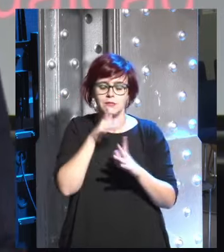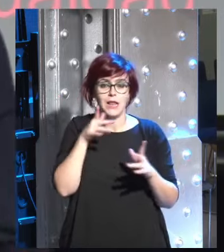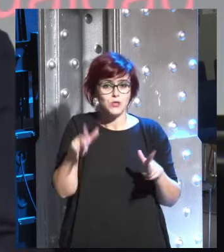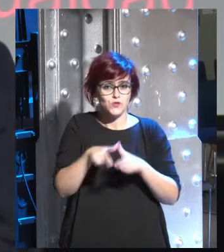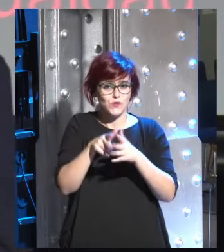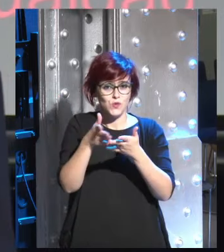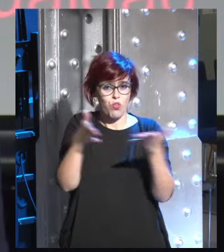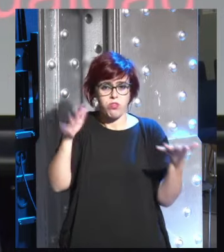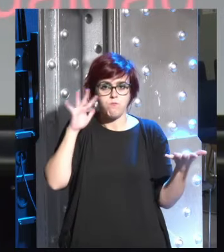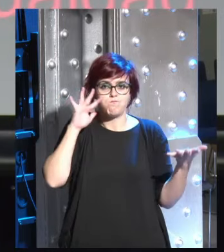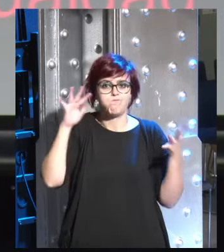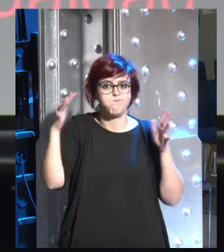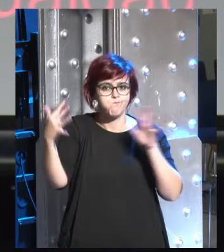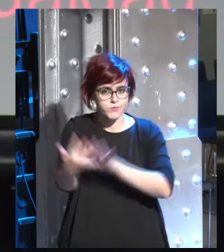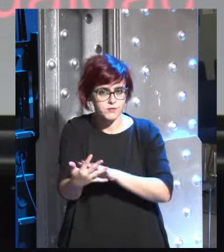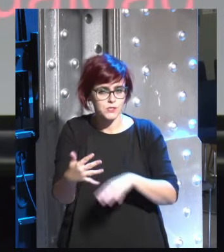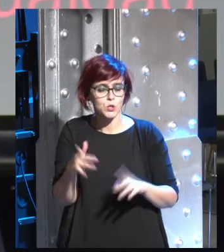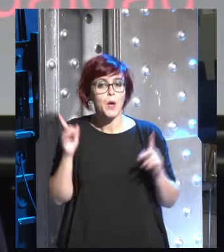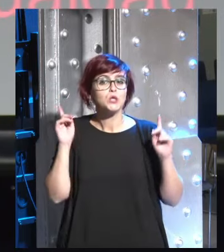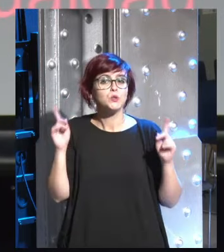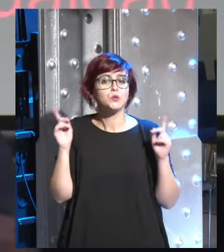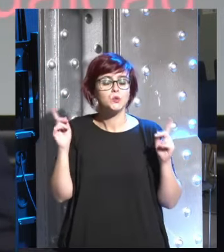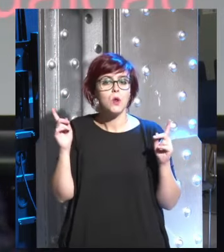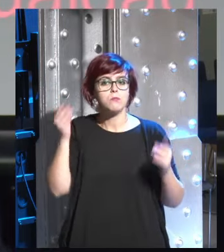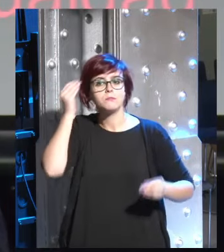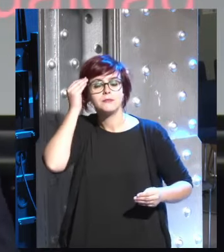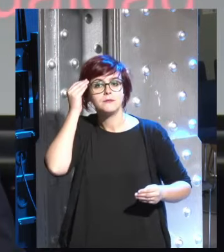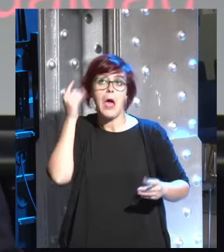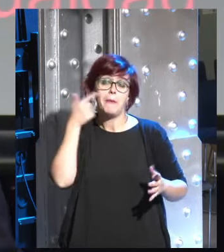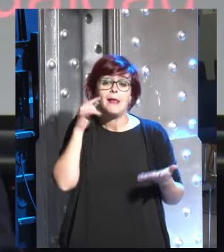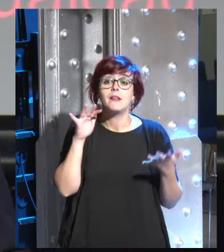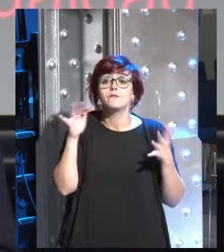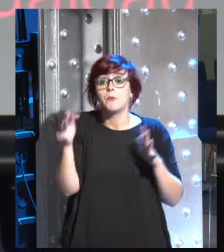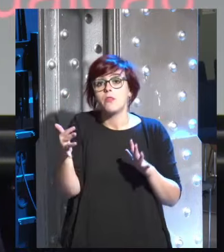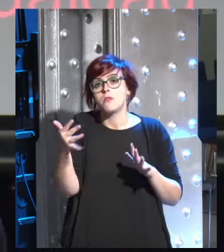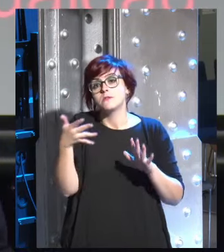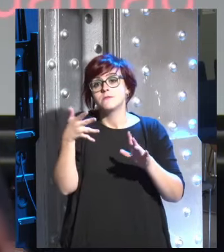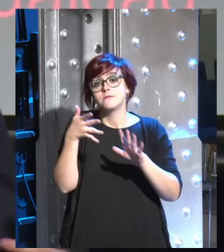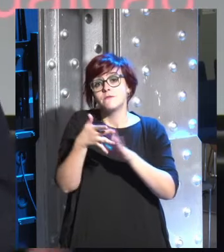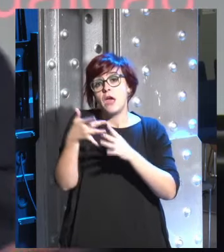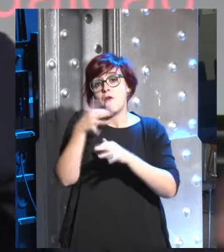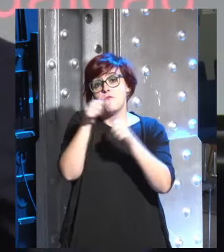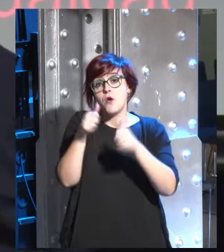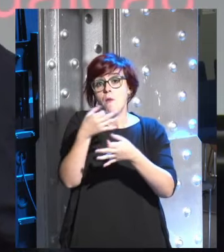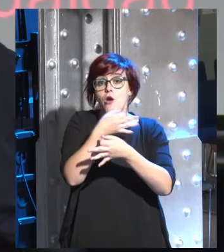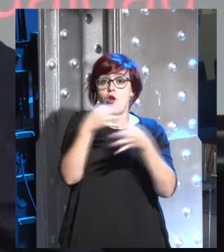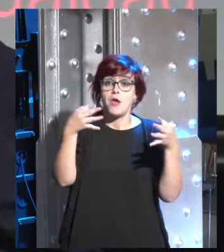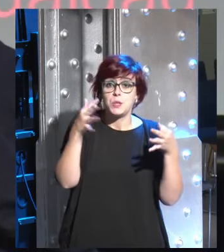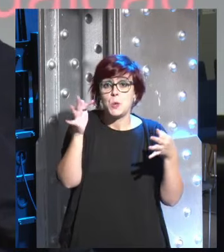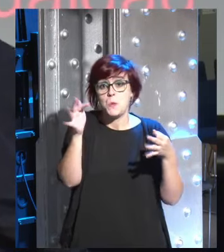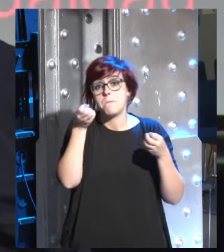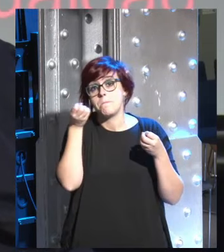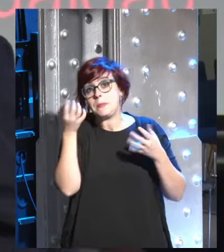totalmente la sociedad humana no necesariamente siempre bien o de una buena manera de una manera positiva